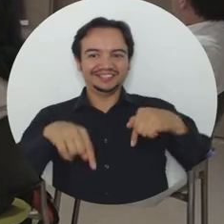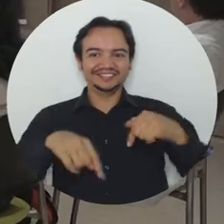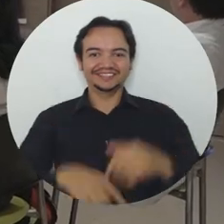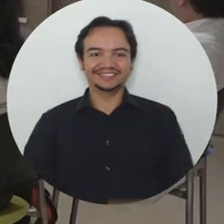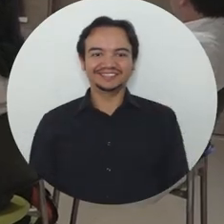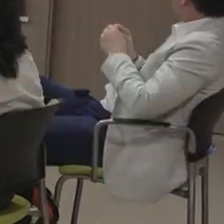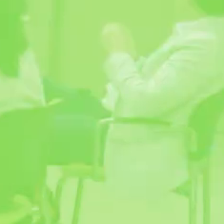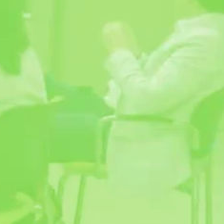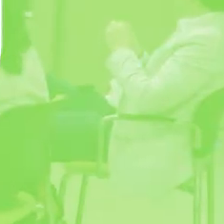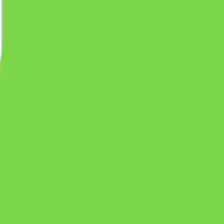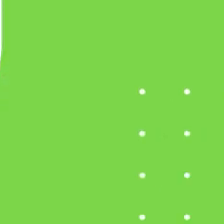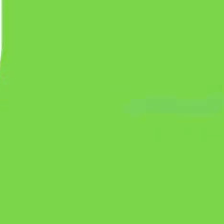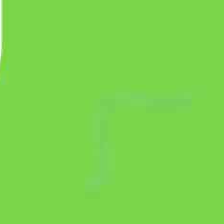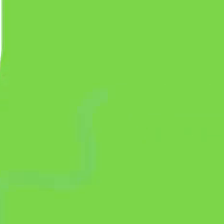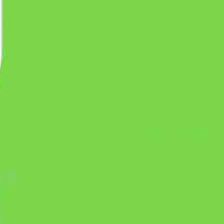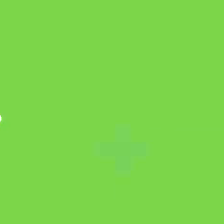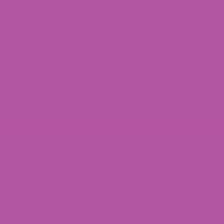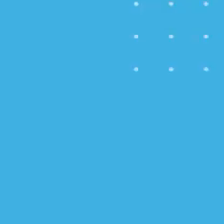Engaged University.